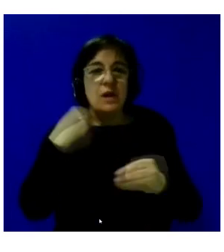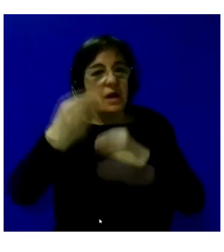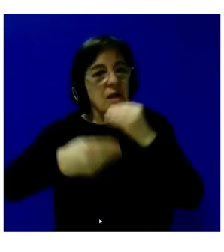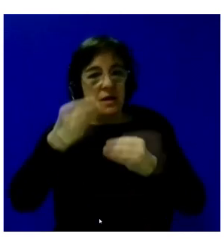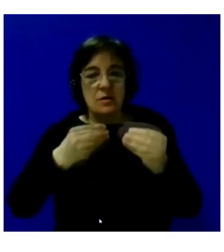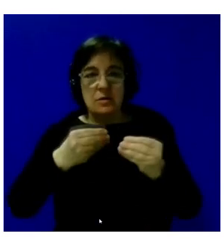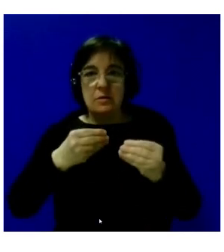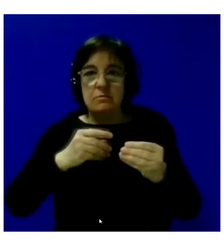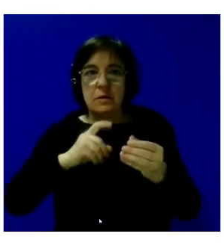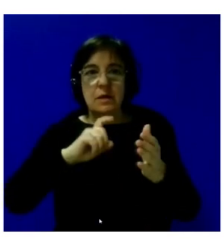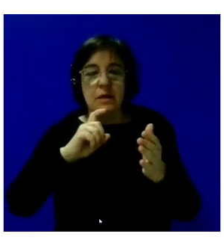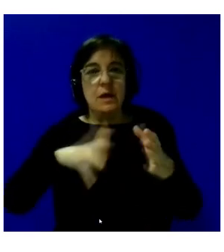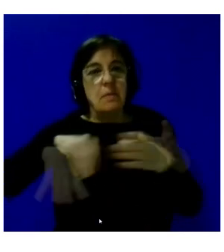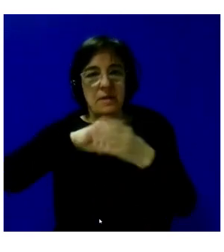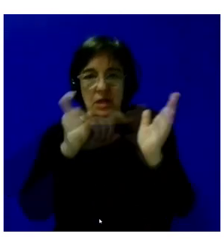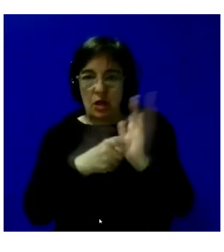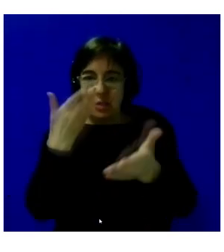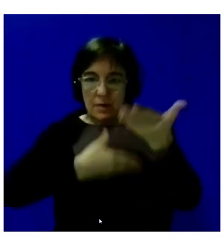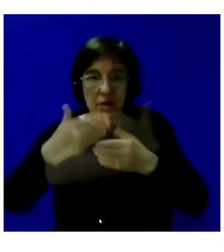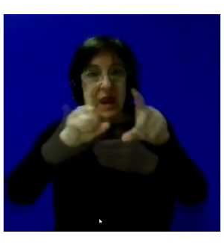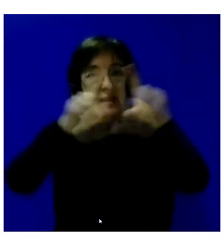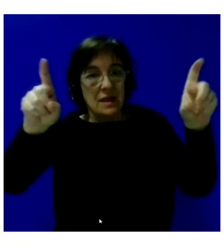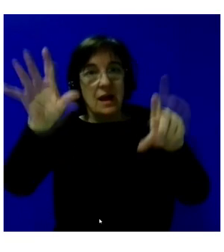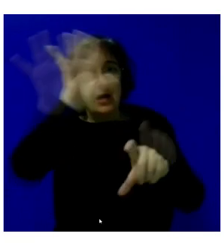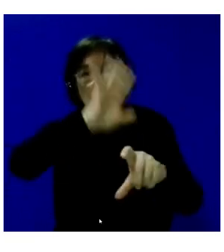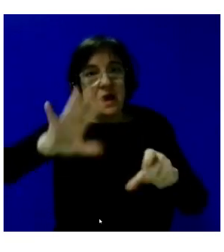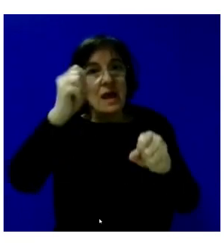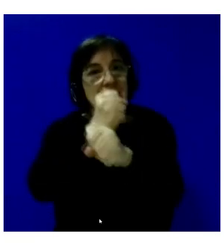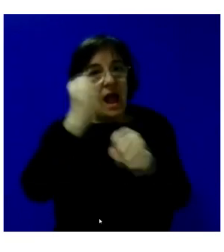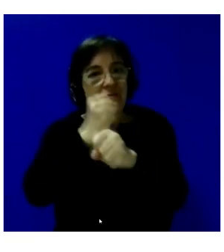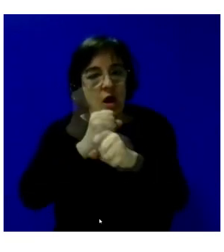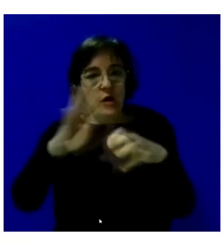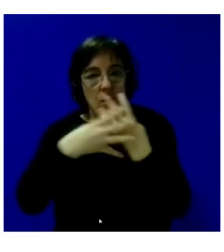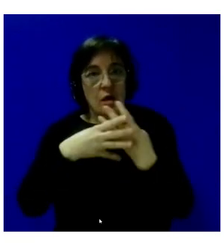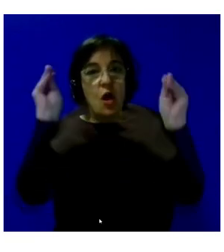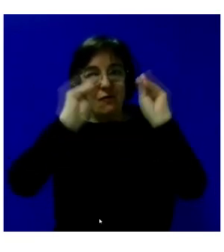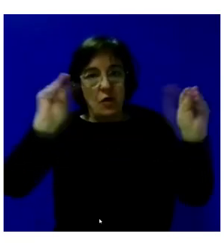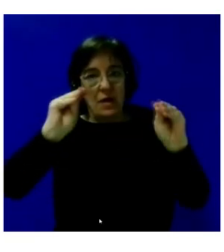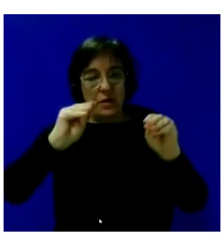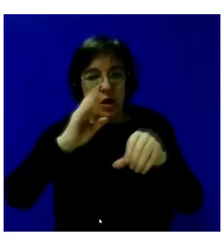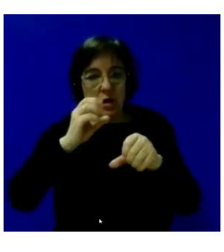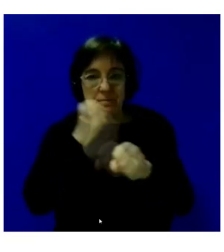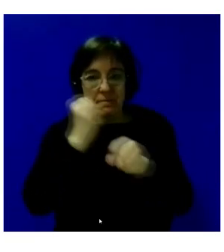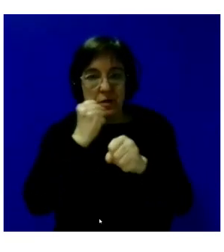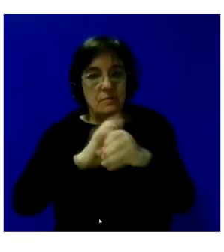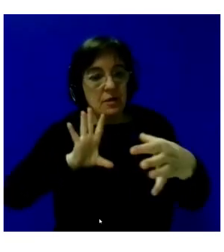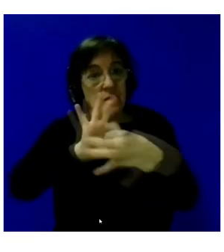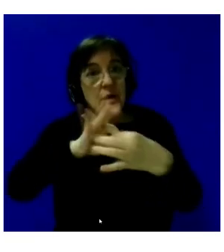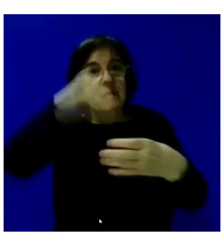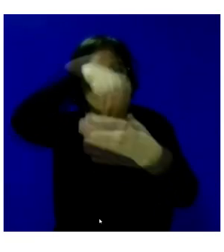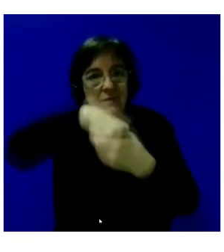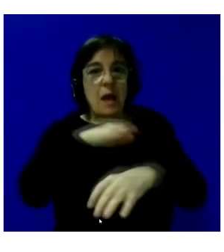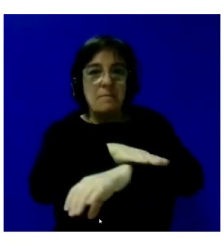por Plena Inclusión, en colaboración con la entidad estatal de Trabajo Penitenciario y Formación para el Empleo, adscrita al Ministerio del Interior